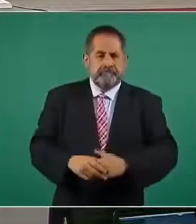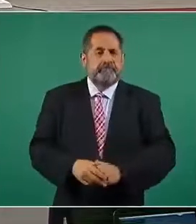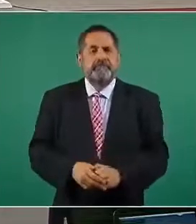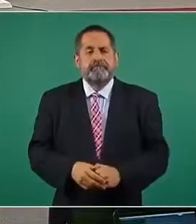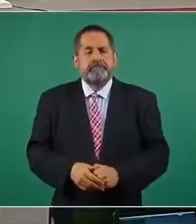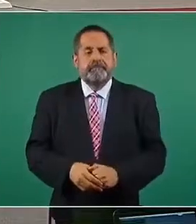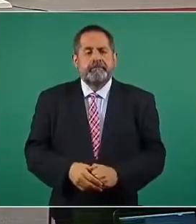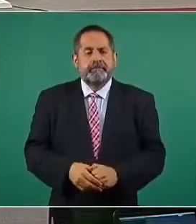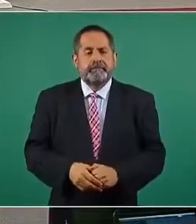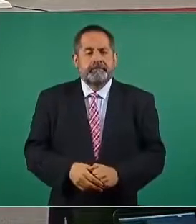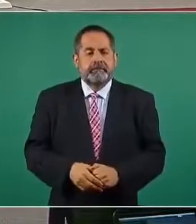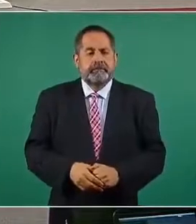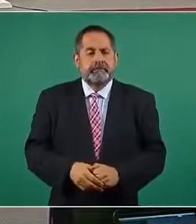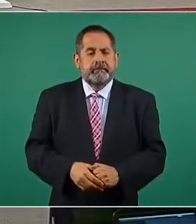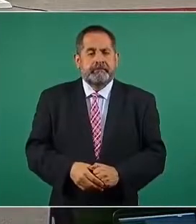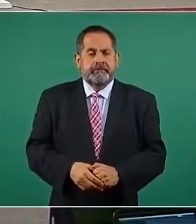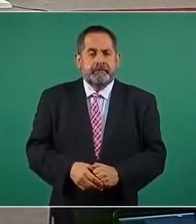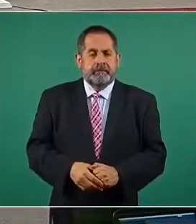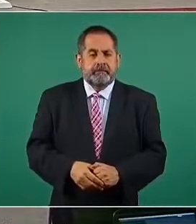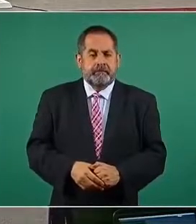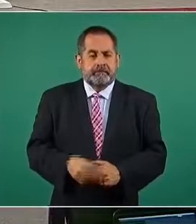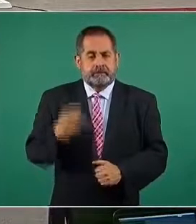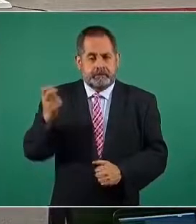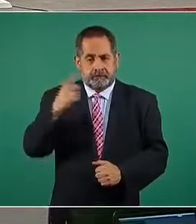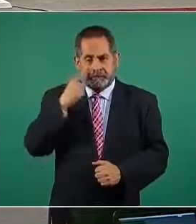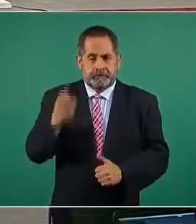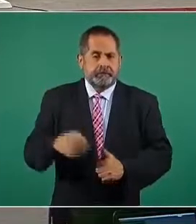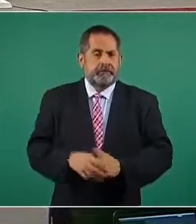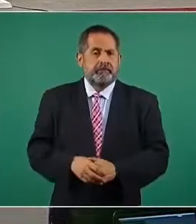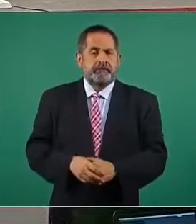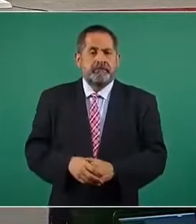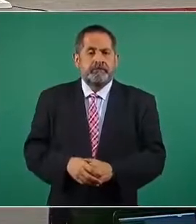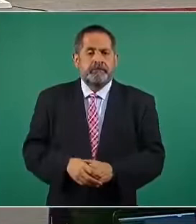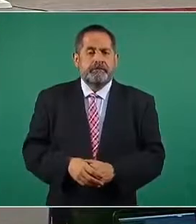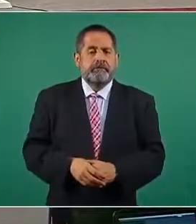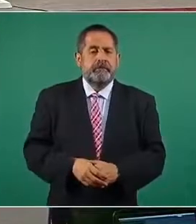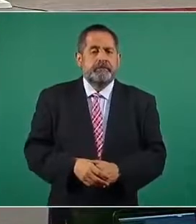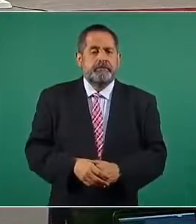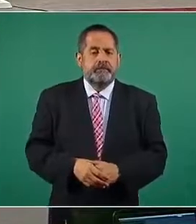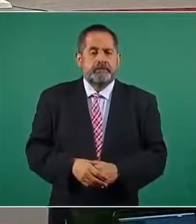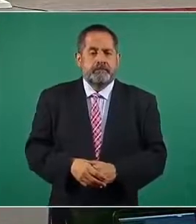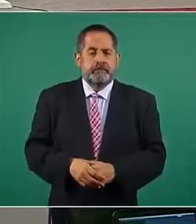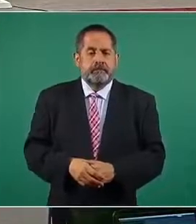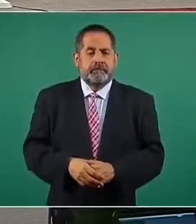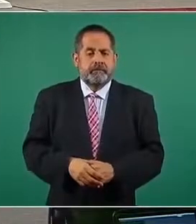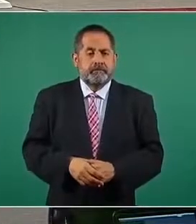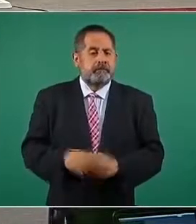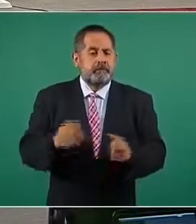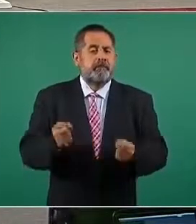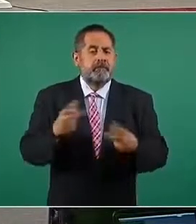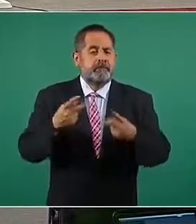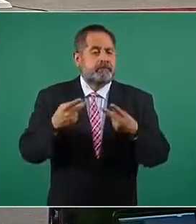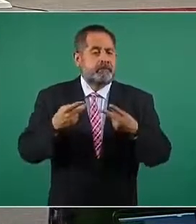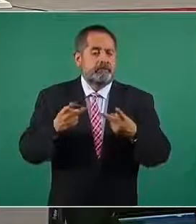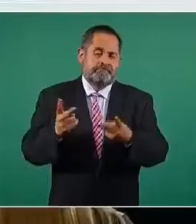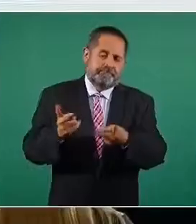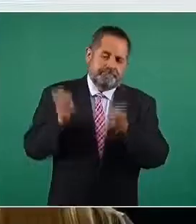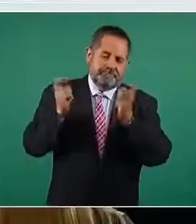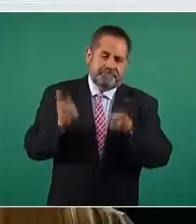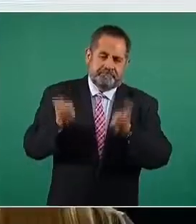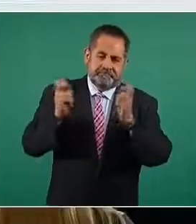Adelante, por favor. Aquí está la gráfica de los robos totales.